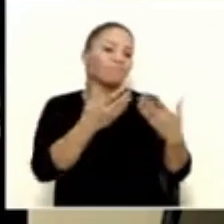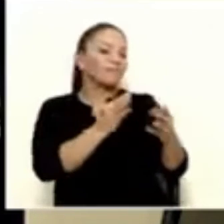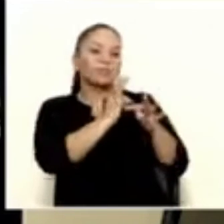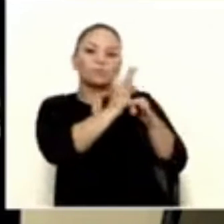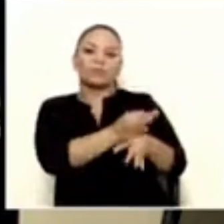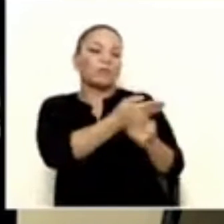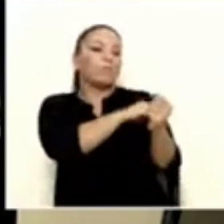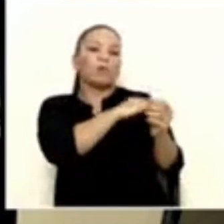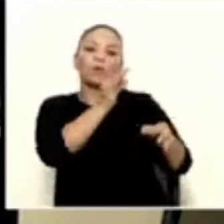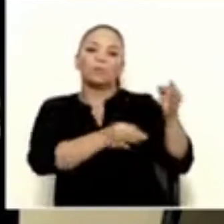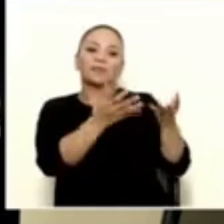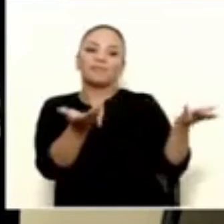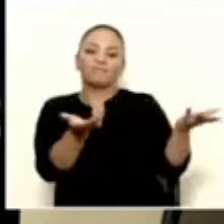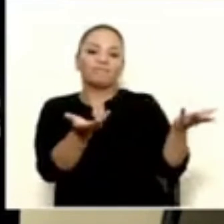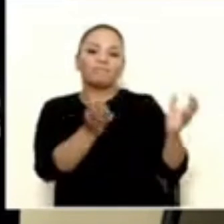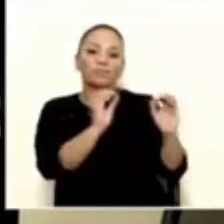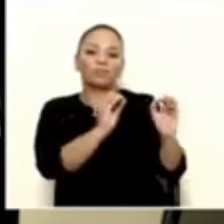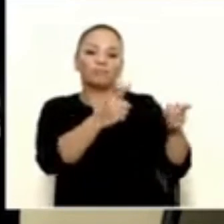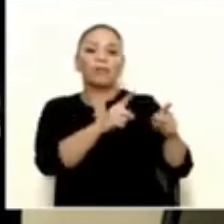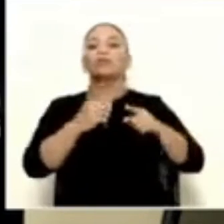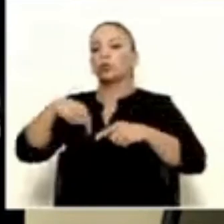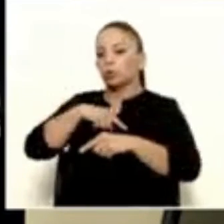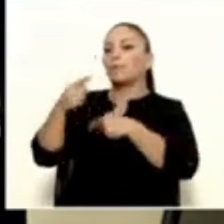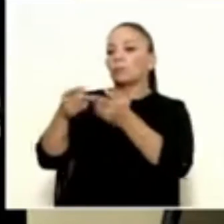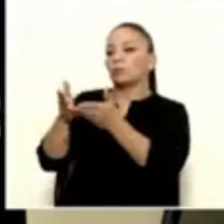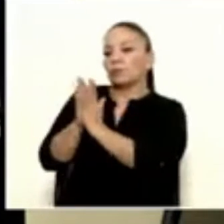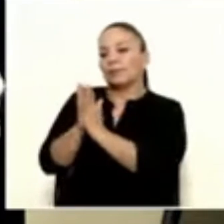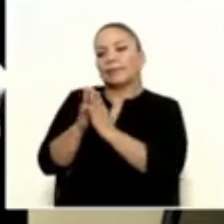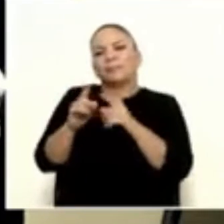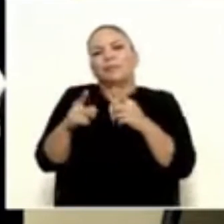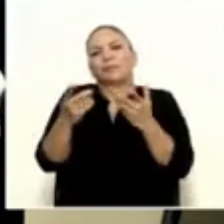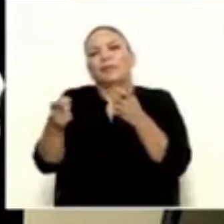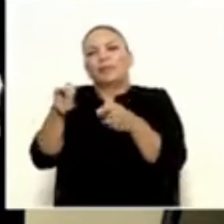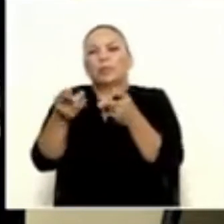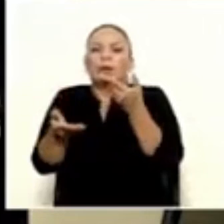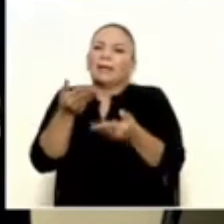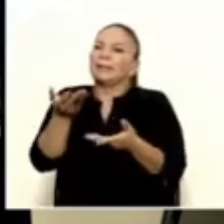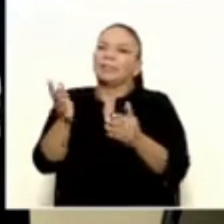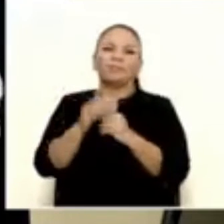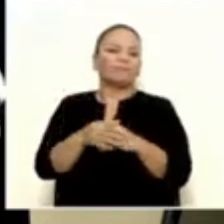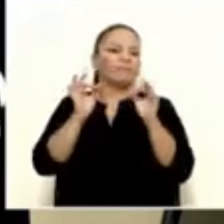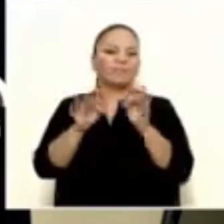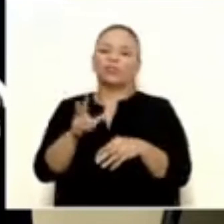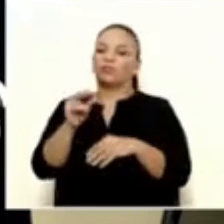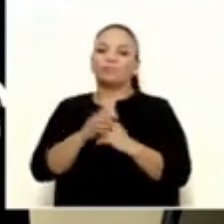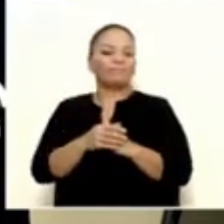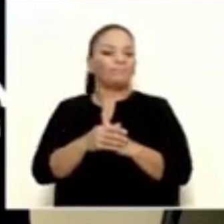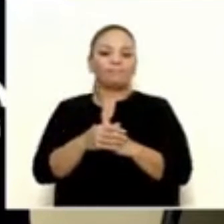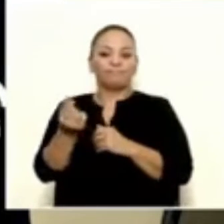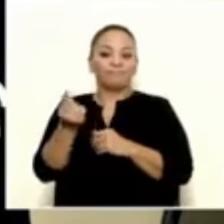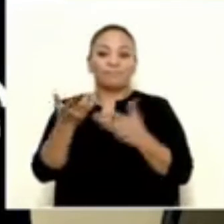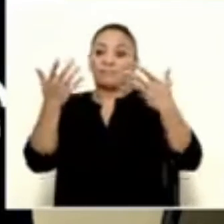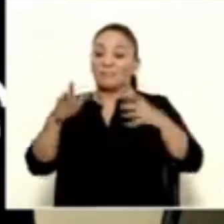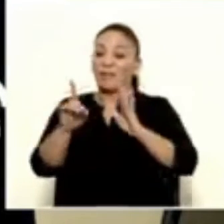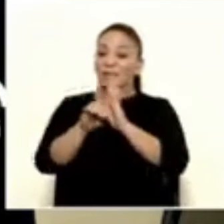Poder Judicial, eso no se ha dado. Lo vamos a solicitar, pero eso casi que por default puedo decirle que esas sumas, como